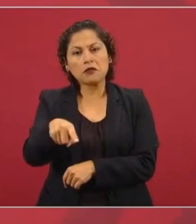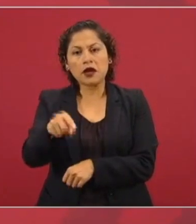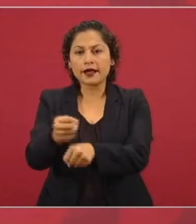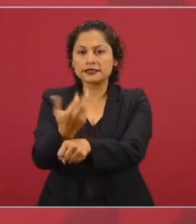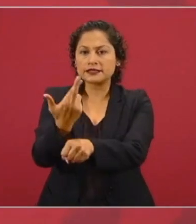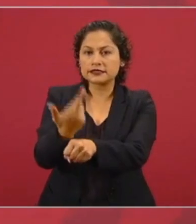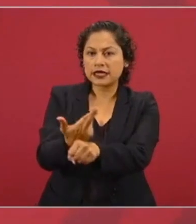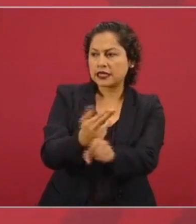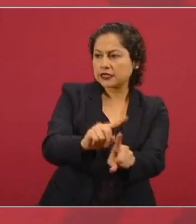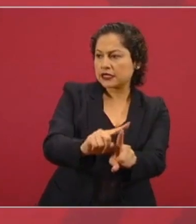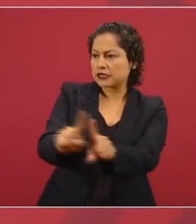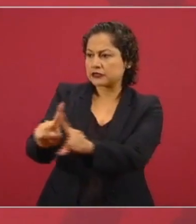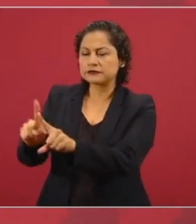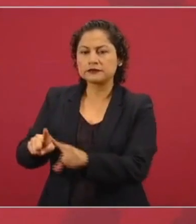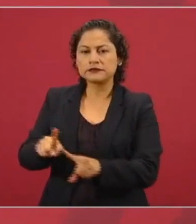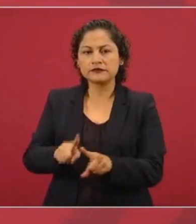contraten